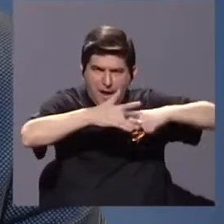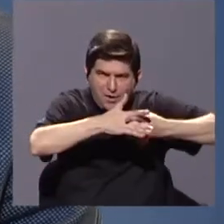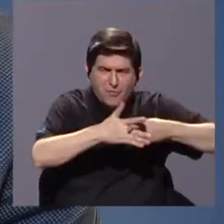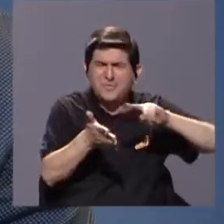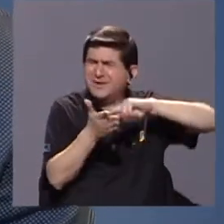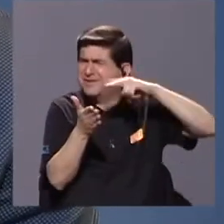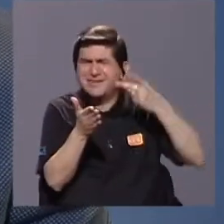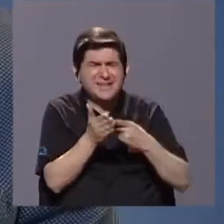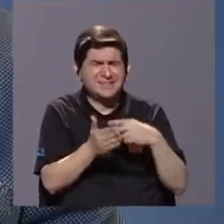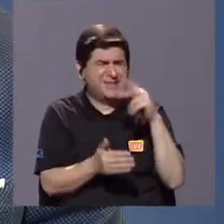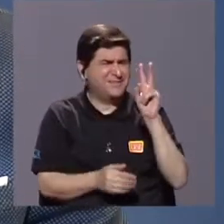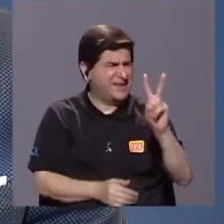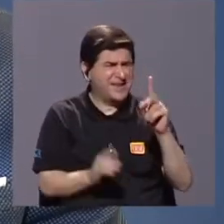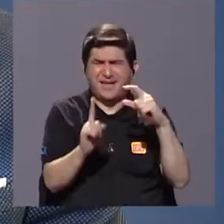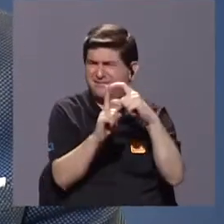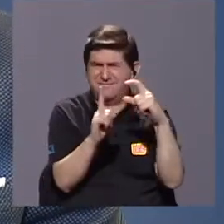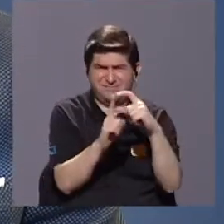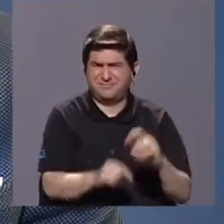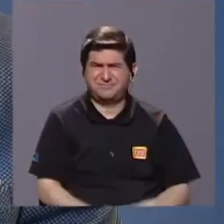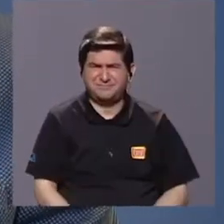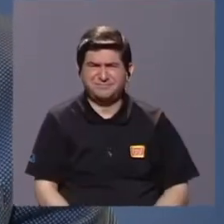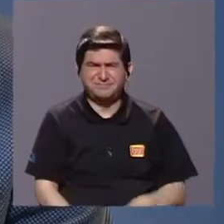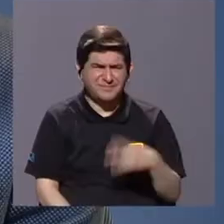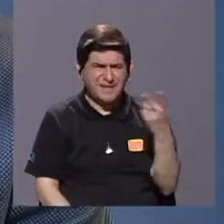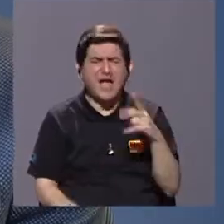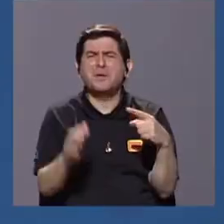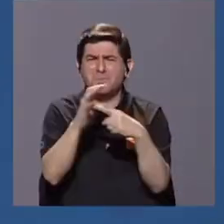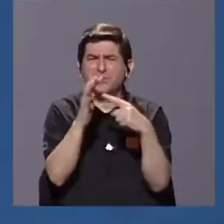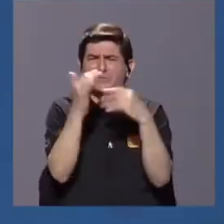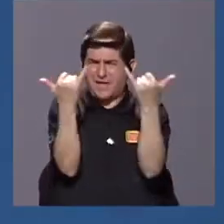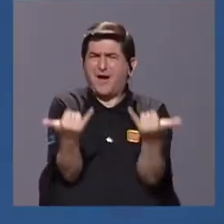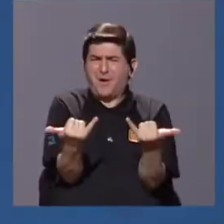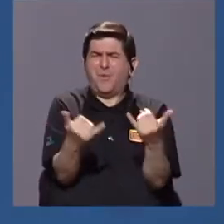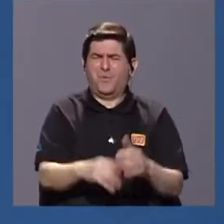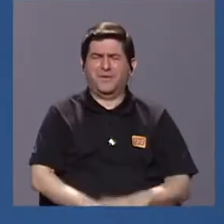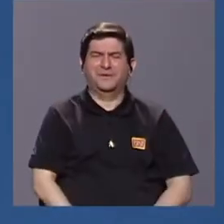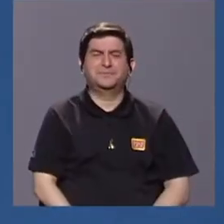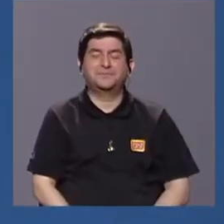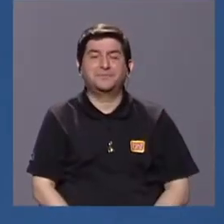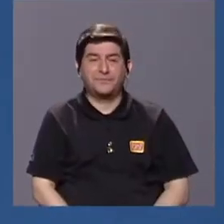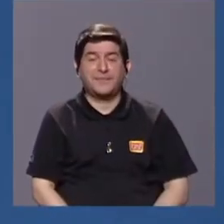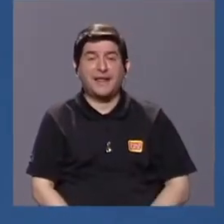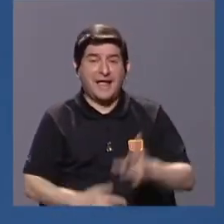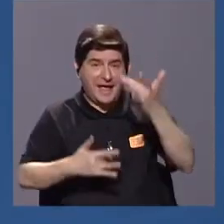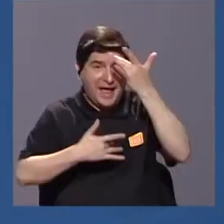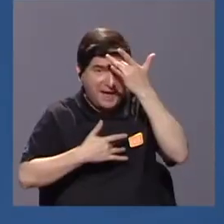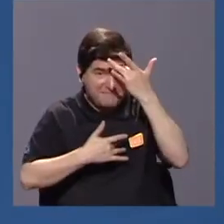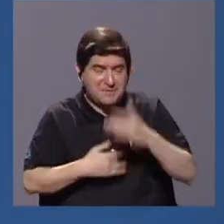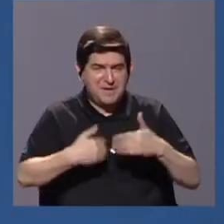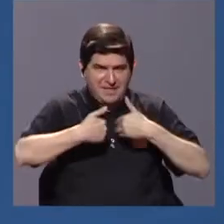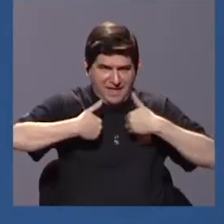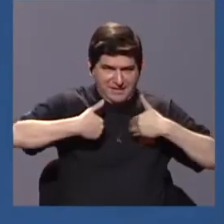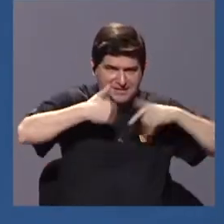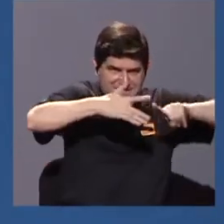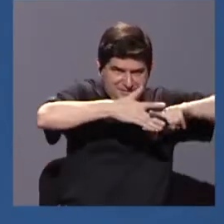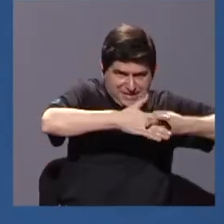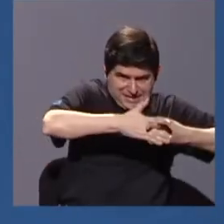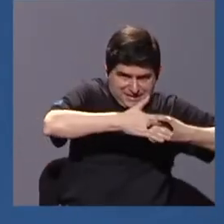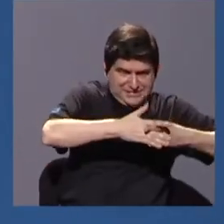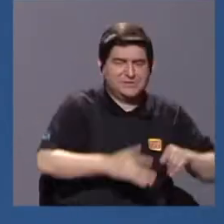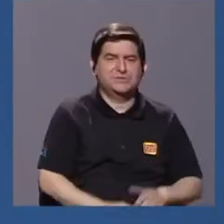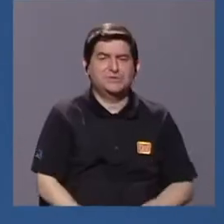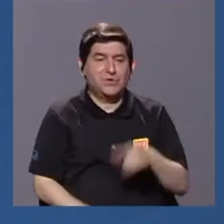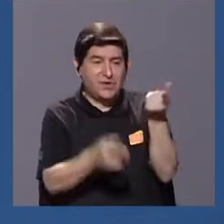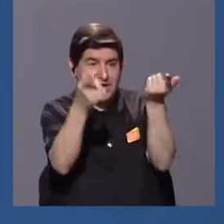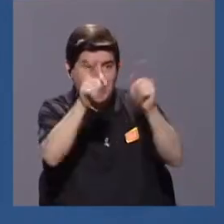Defínanos estos dos términos que son muy populares en recientes días. Sí, las enfermedades zoonóticas son aquellas enfermedades que